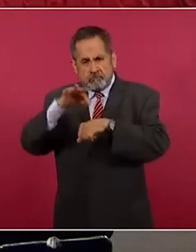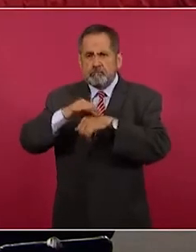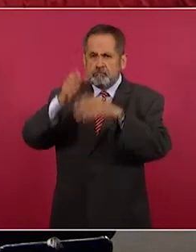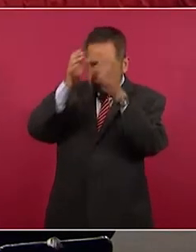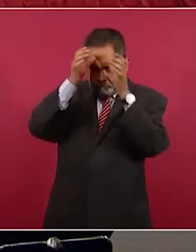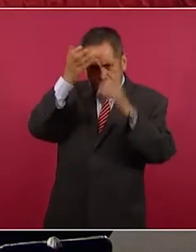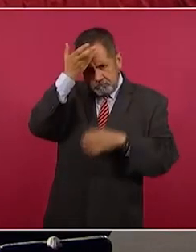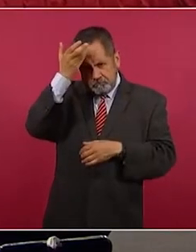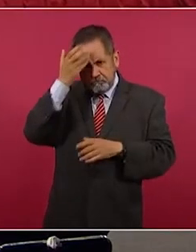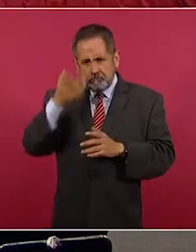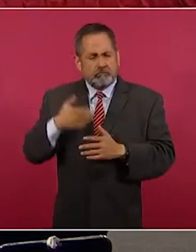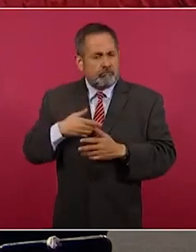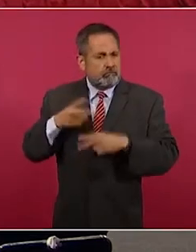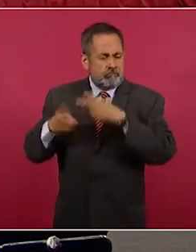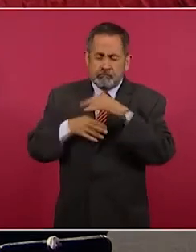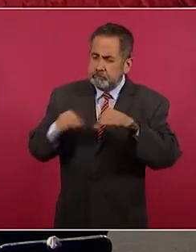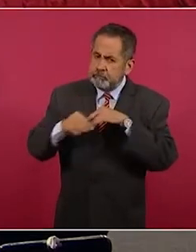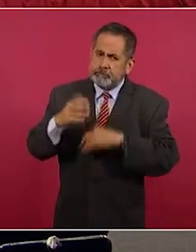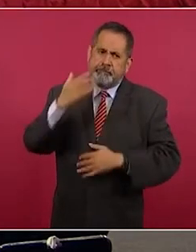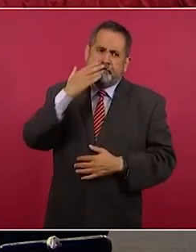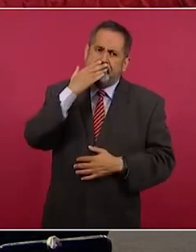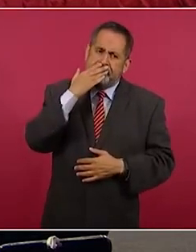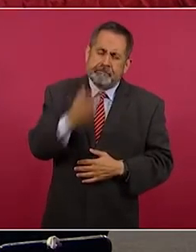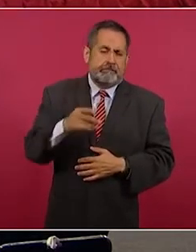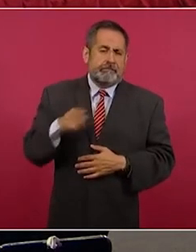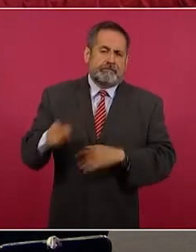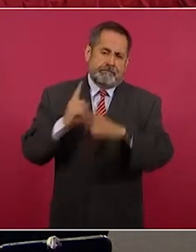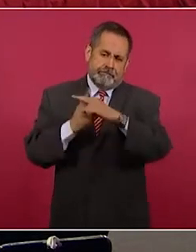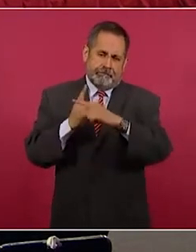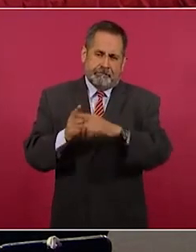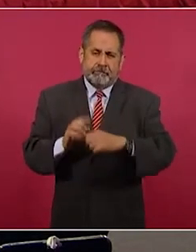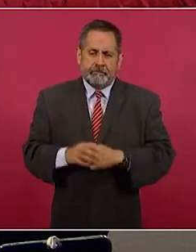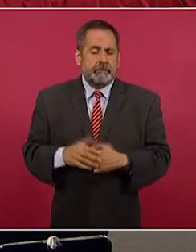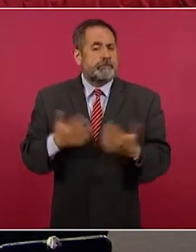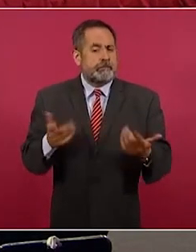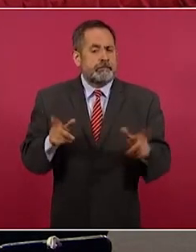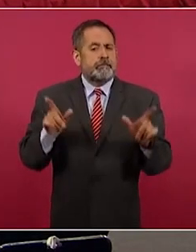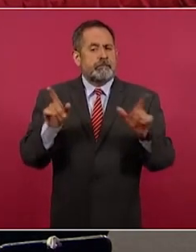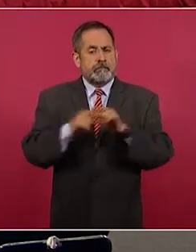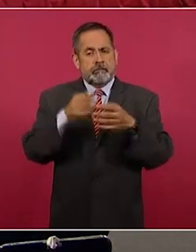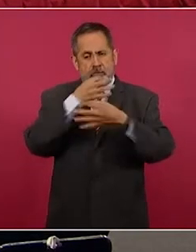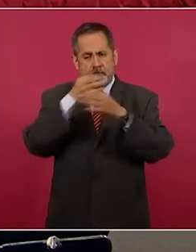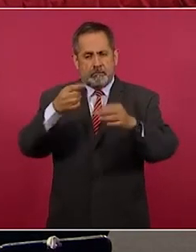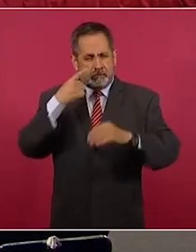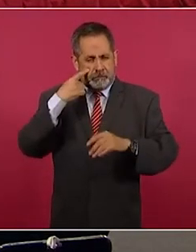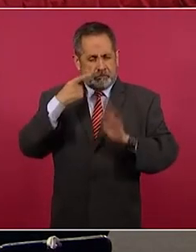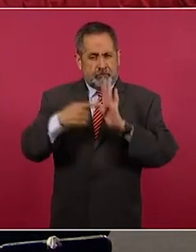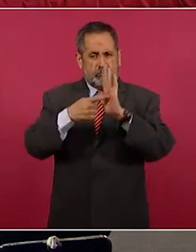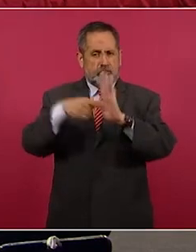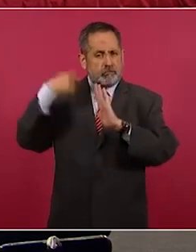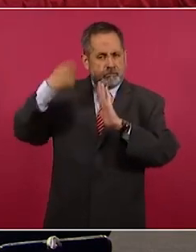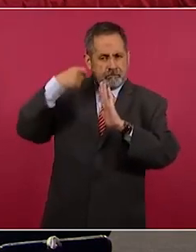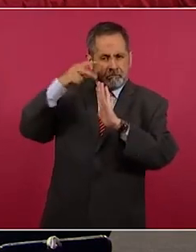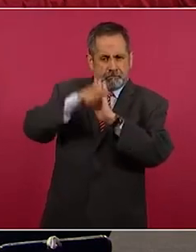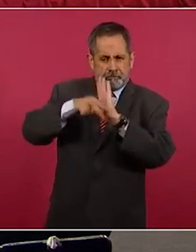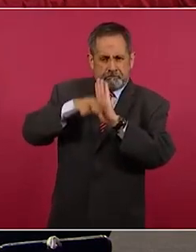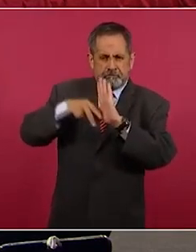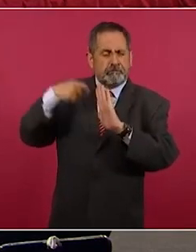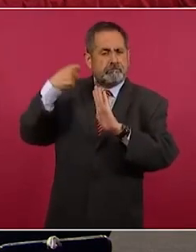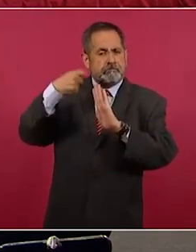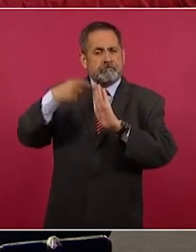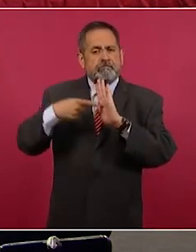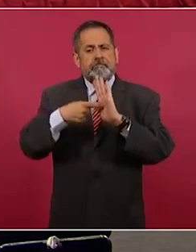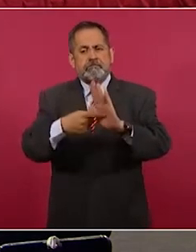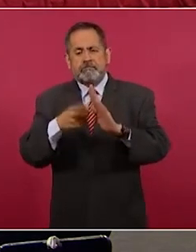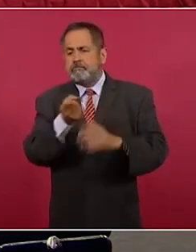y que hoy están viendo esto de una manera positiva. Por eso, quisiéramos concluir con un breve video de testimonios, tanto de usuarios